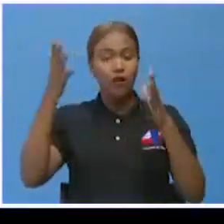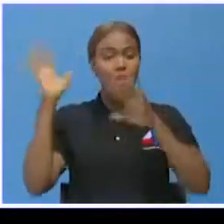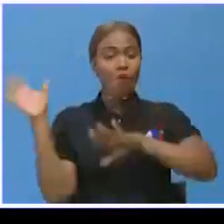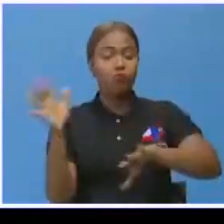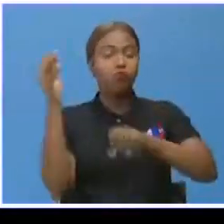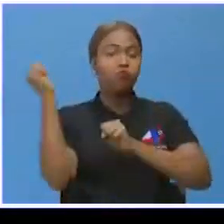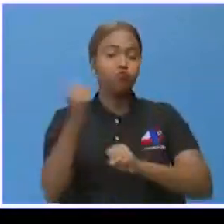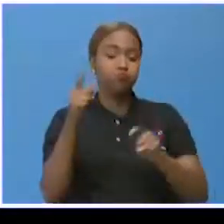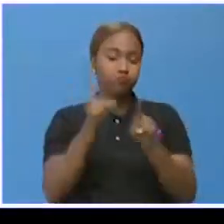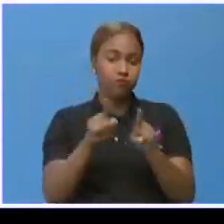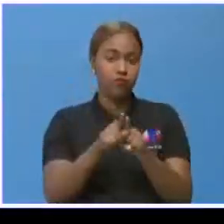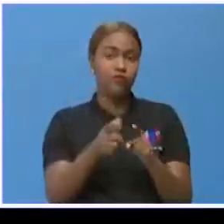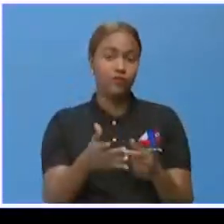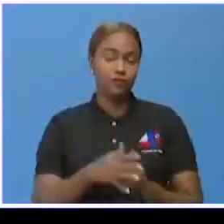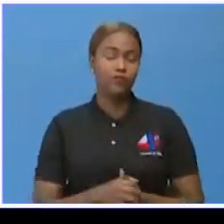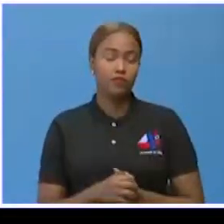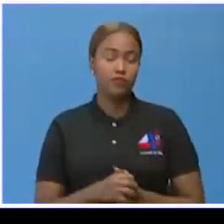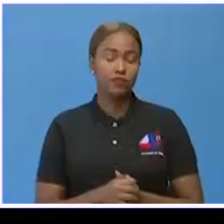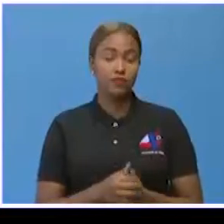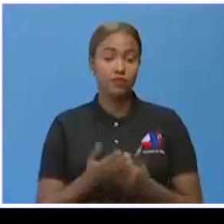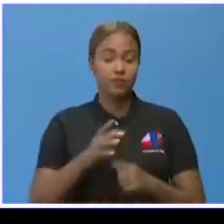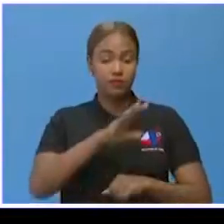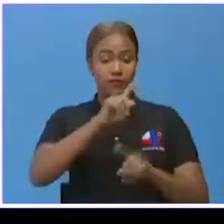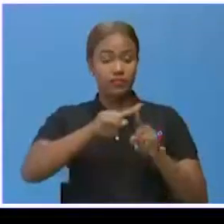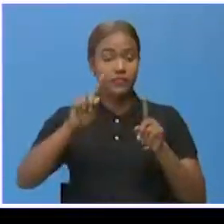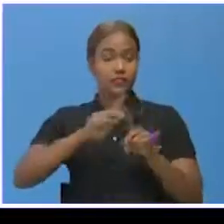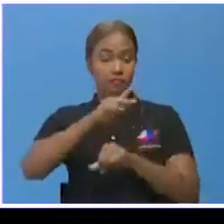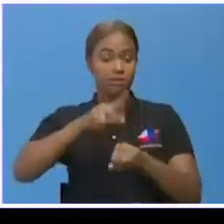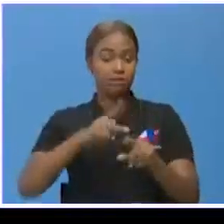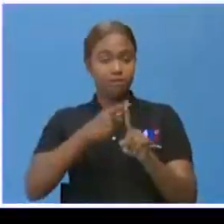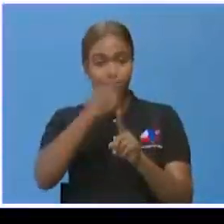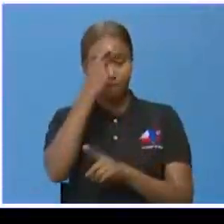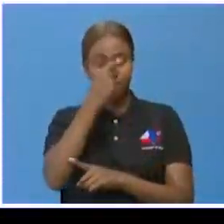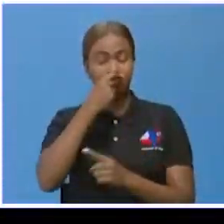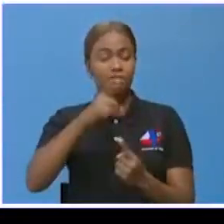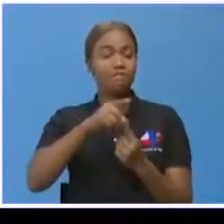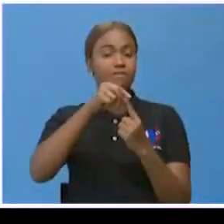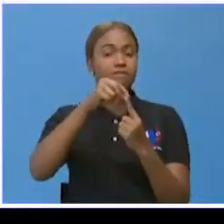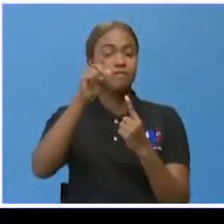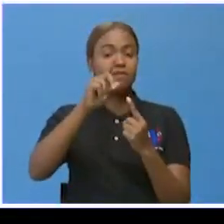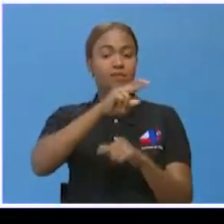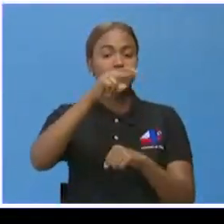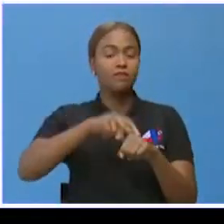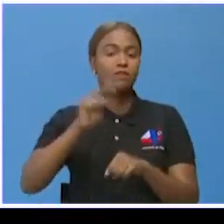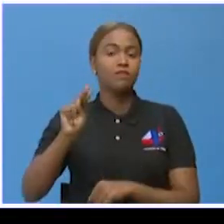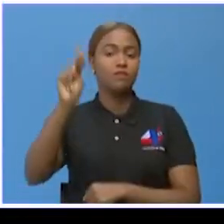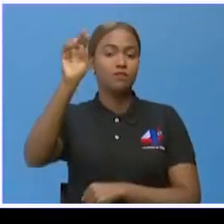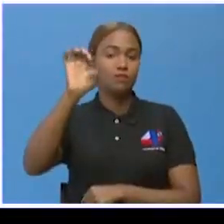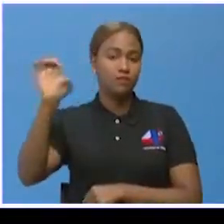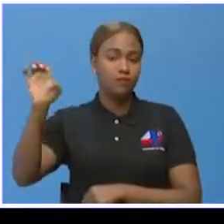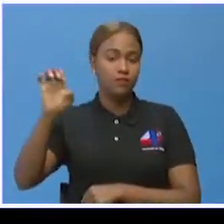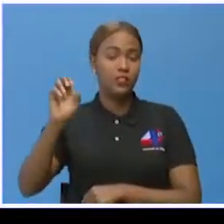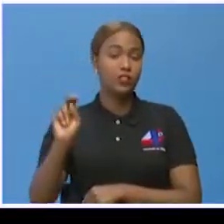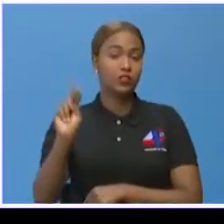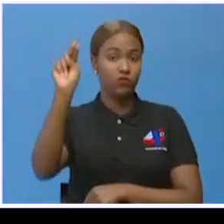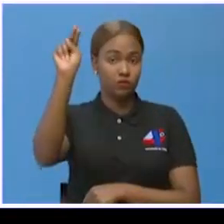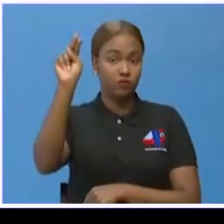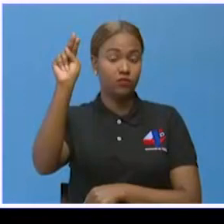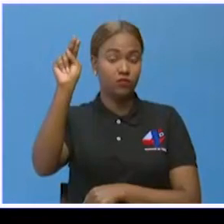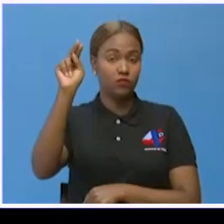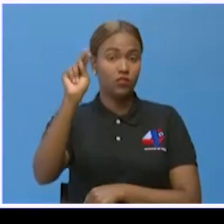eléctricas y ráfagas de viento en gran parte del país, especialmente hacia las regiones noroeste, norte,